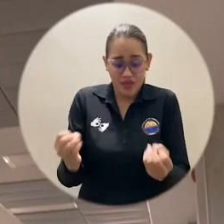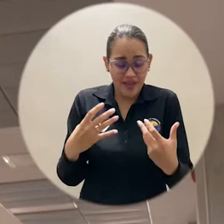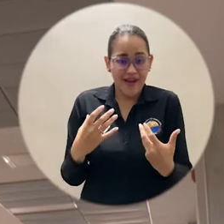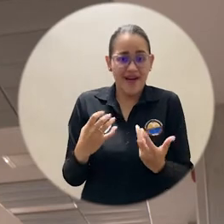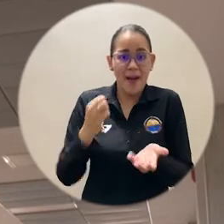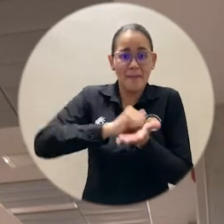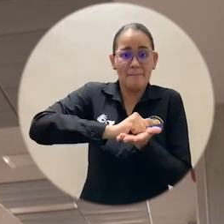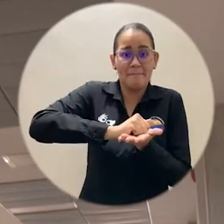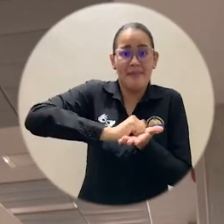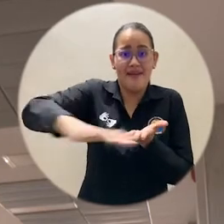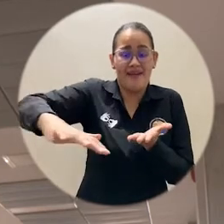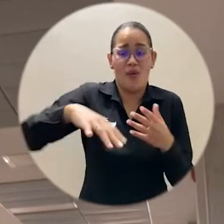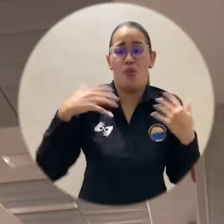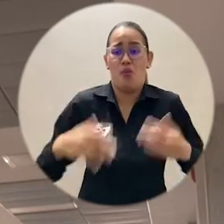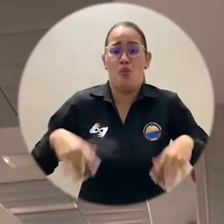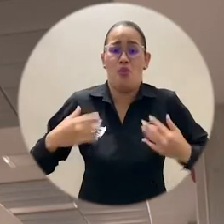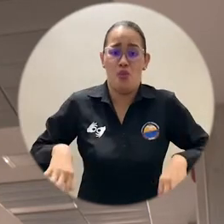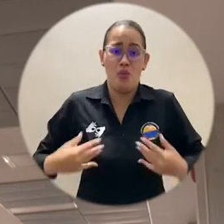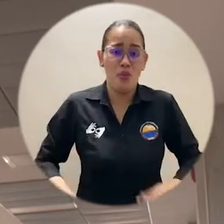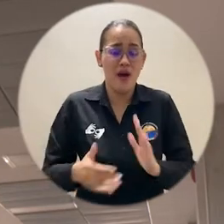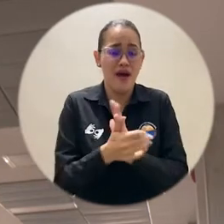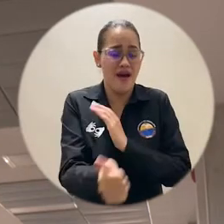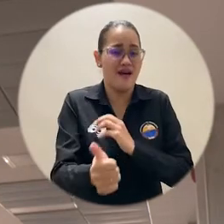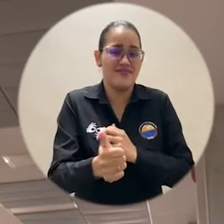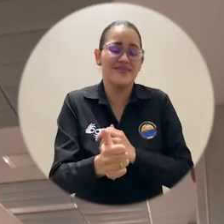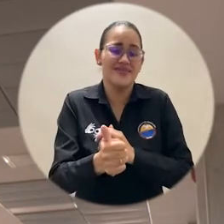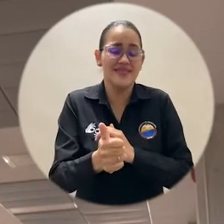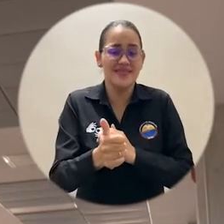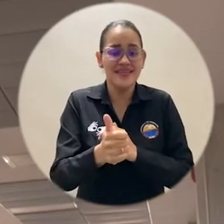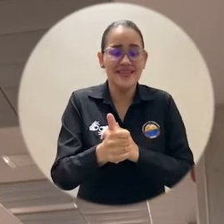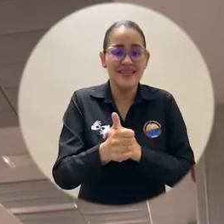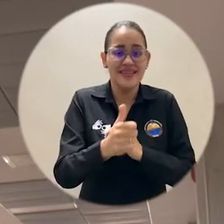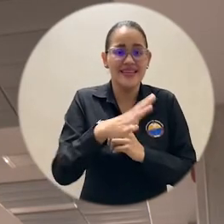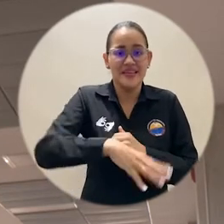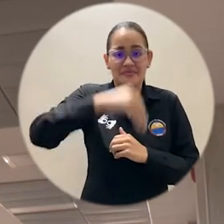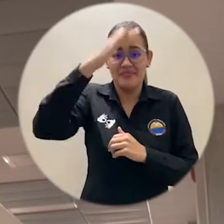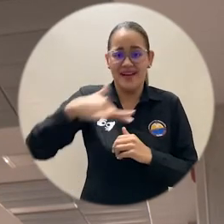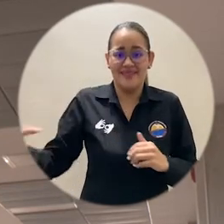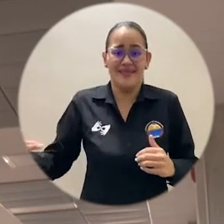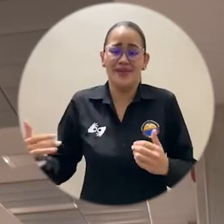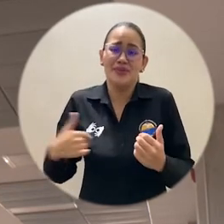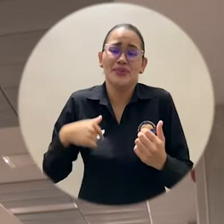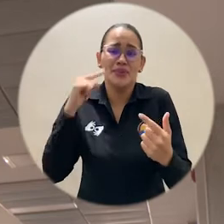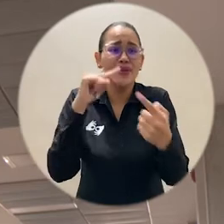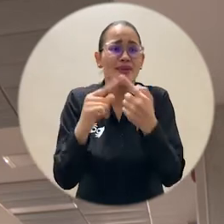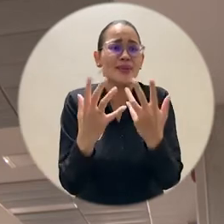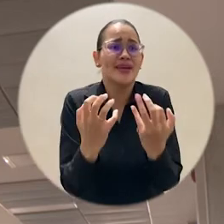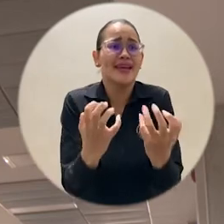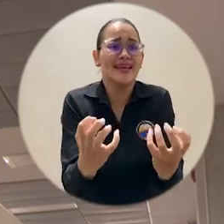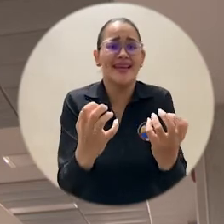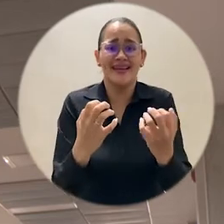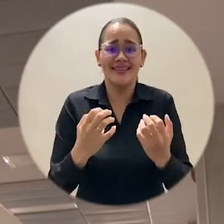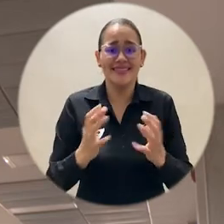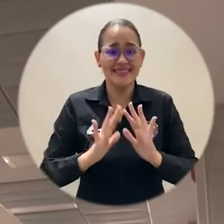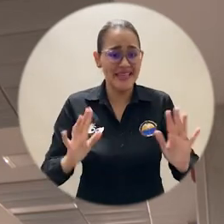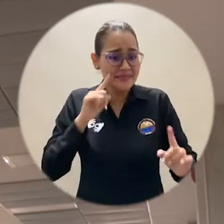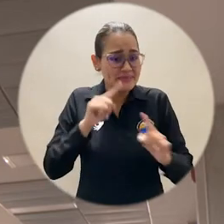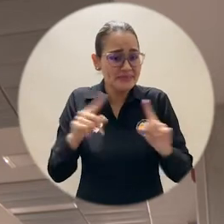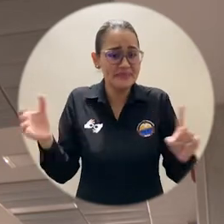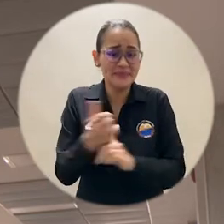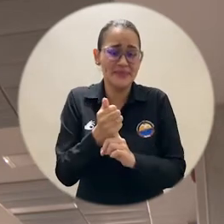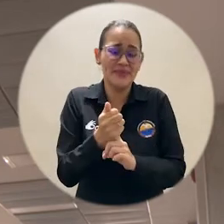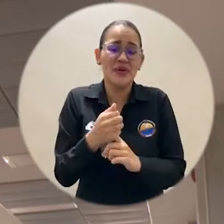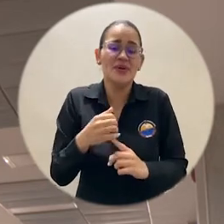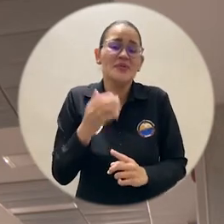con esta beca que nos ofreció la Universidad Magdalena, puedo cumplir lo que en verdad yo siempre he aspirado, ser